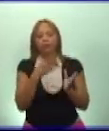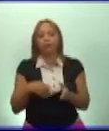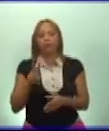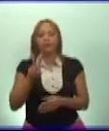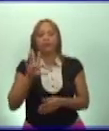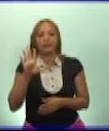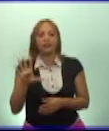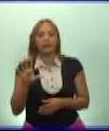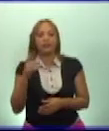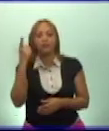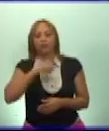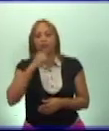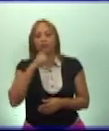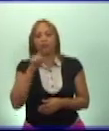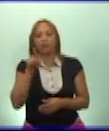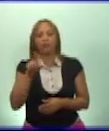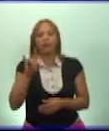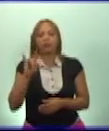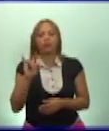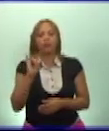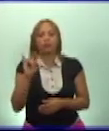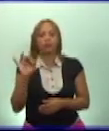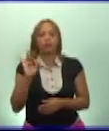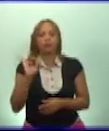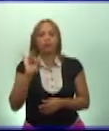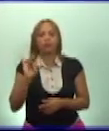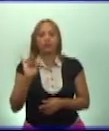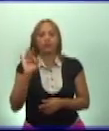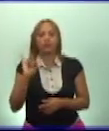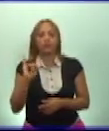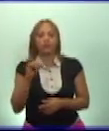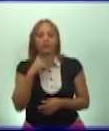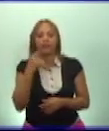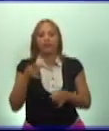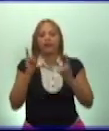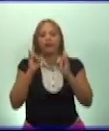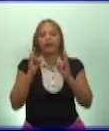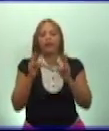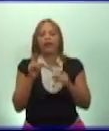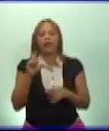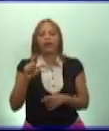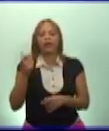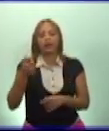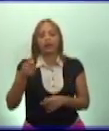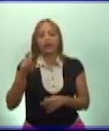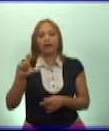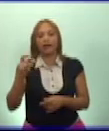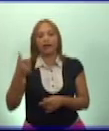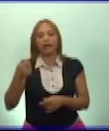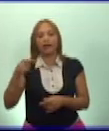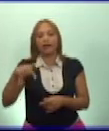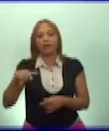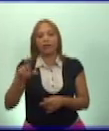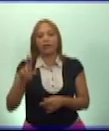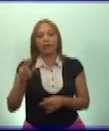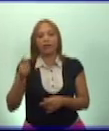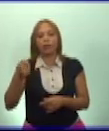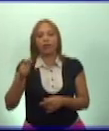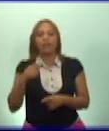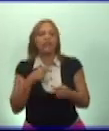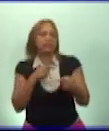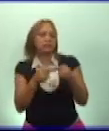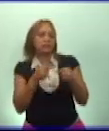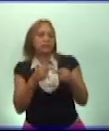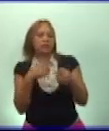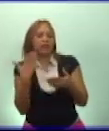1987 y fue enterrado en el Cagahual, a poca distancia de donde descansan